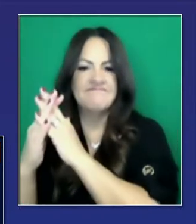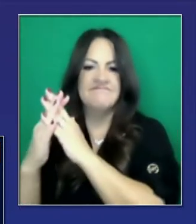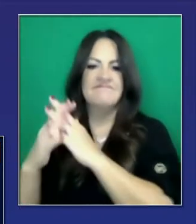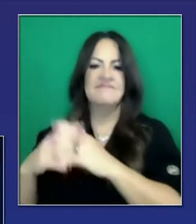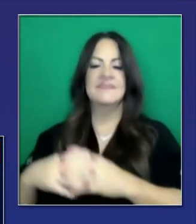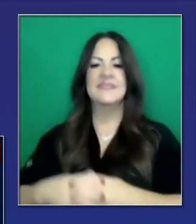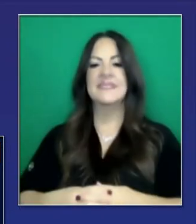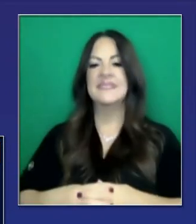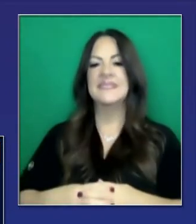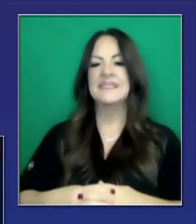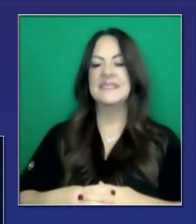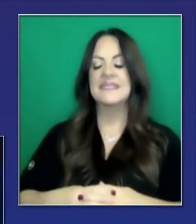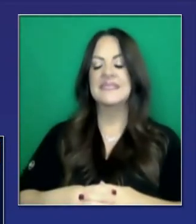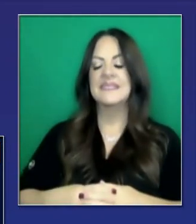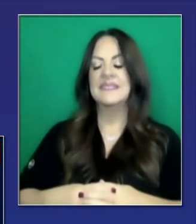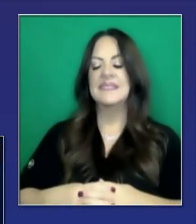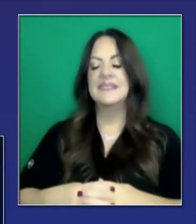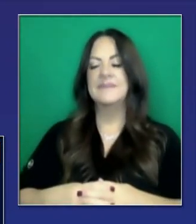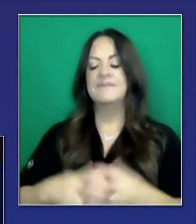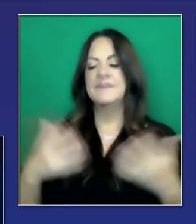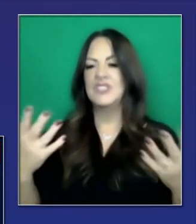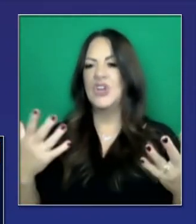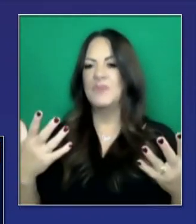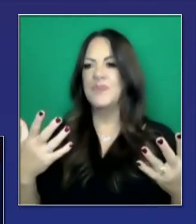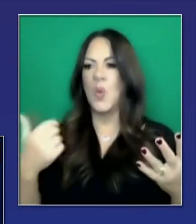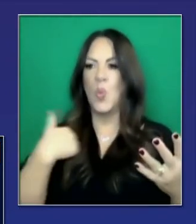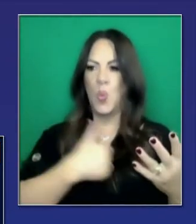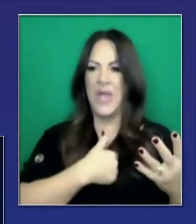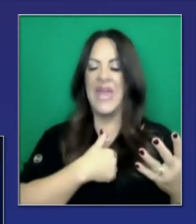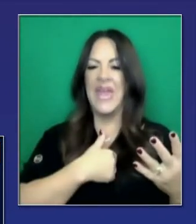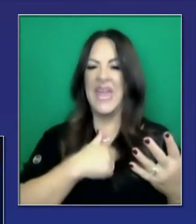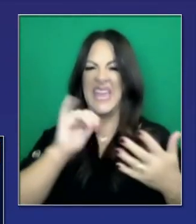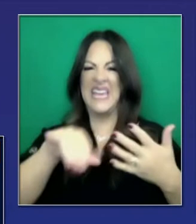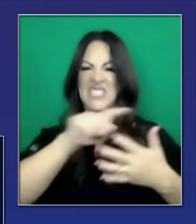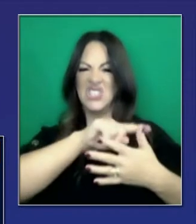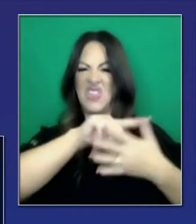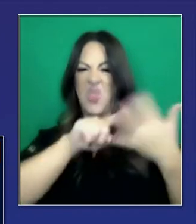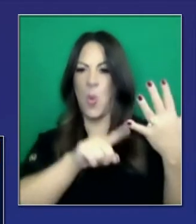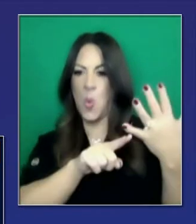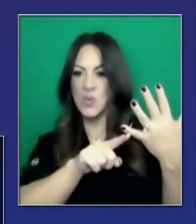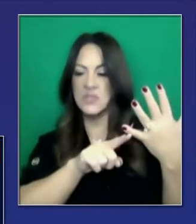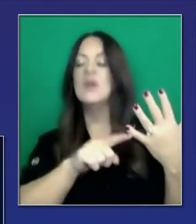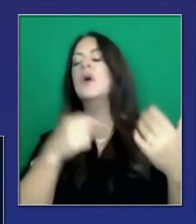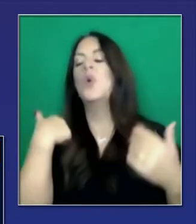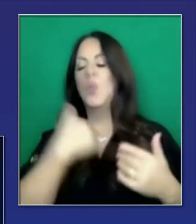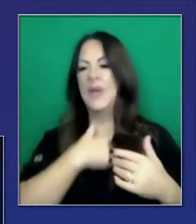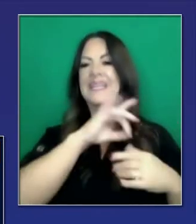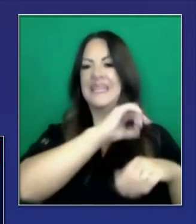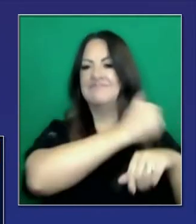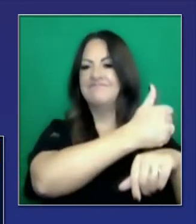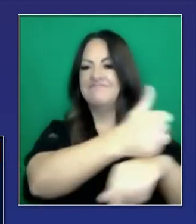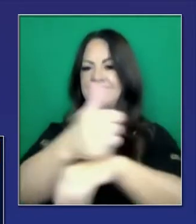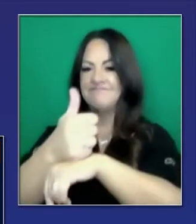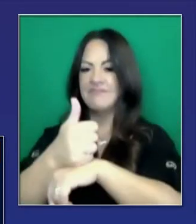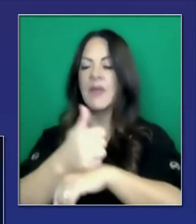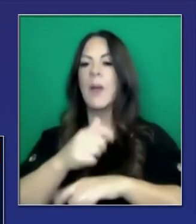pacientes, pero estamos viendo otros puntos que están ya operacionales. La clave aquí es el personal.